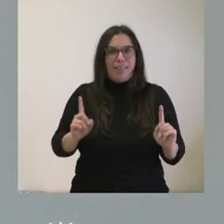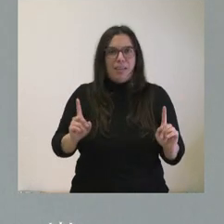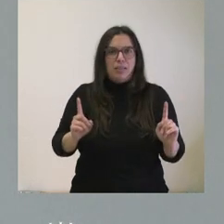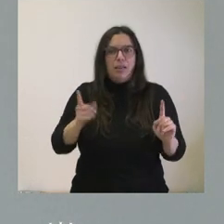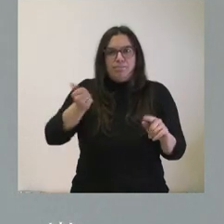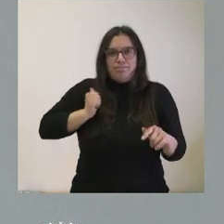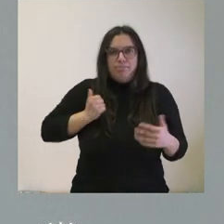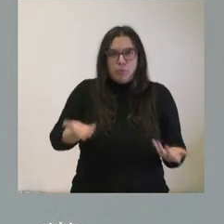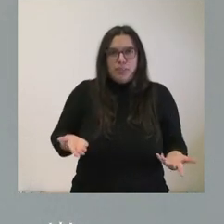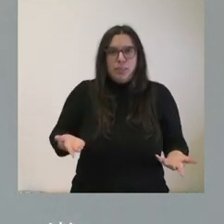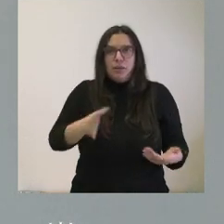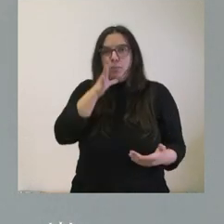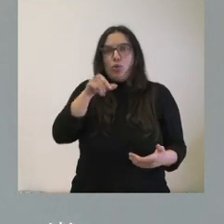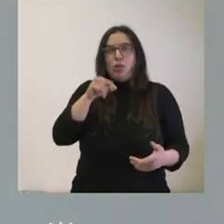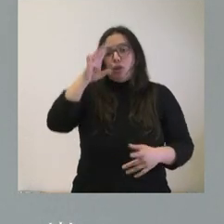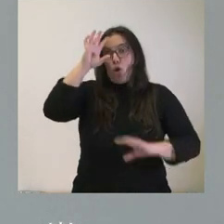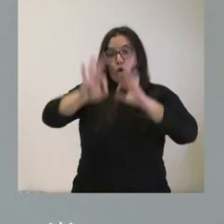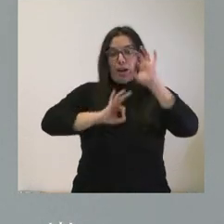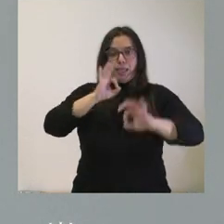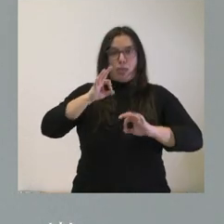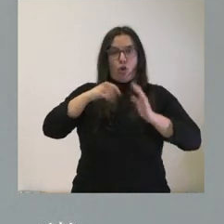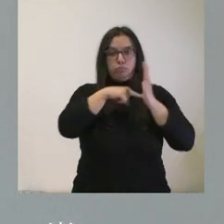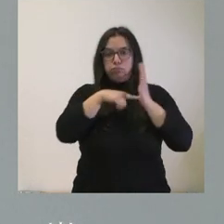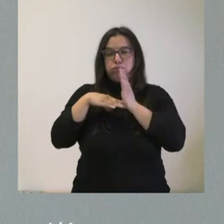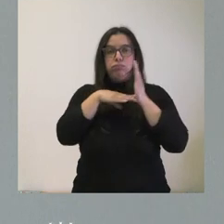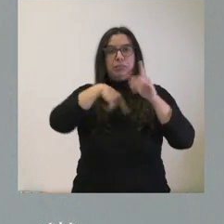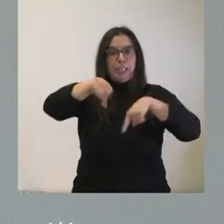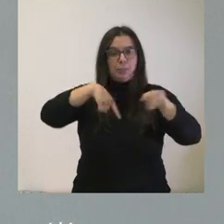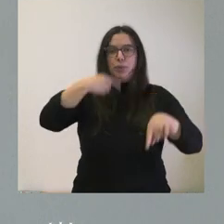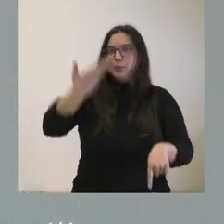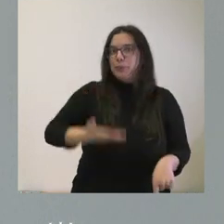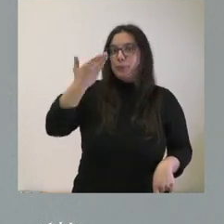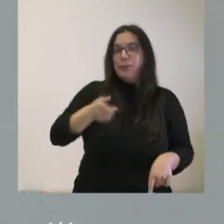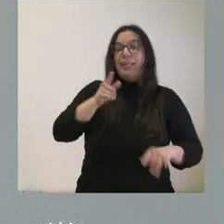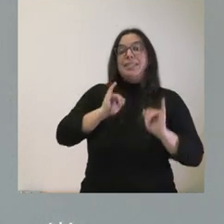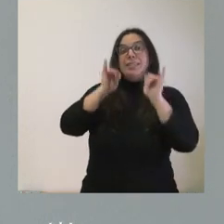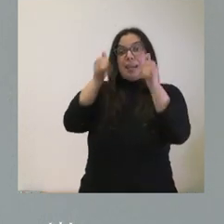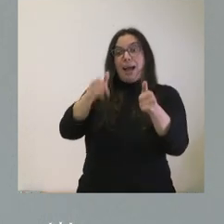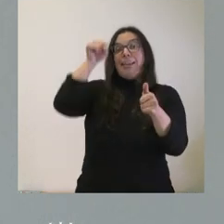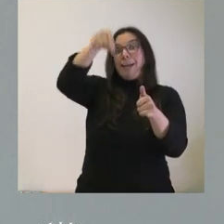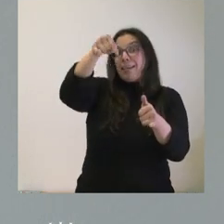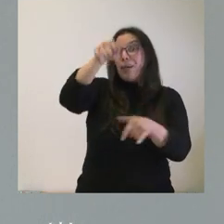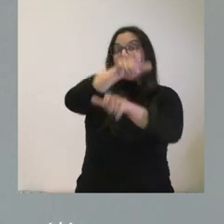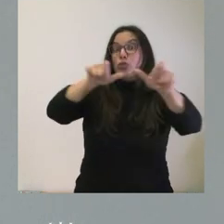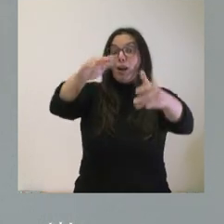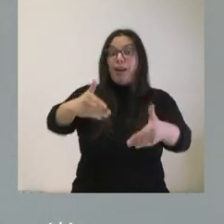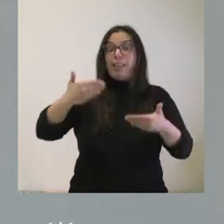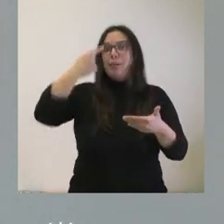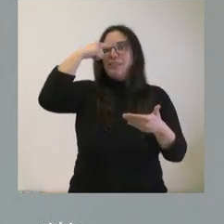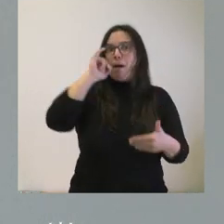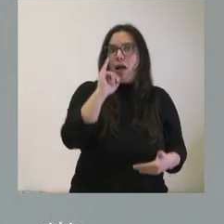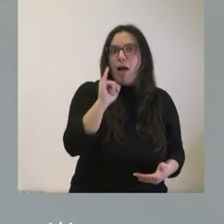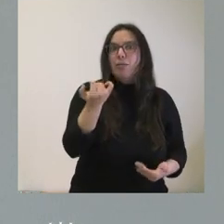puedan ser utilizados, porque aquí la logística es fundamental. No solo que llegue el material, sino que cuando llegue las personas que lo van a recibir allí sepan que llega,